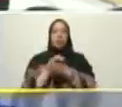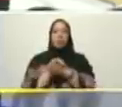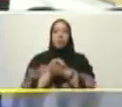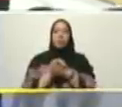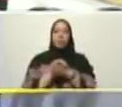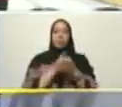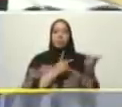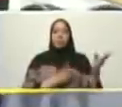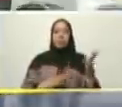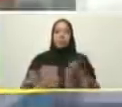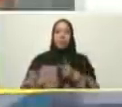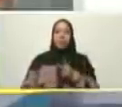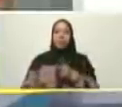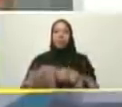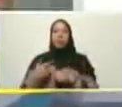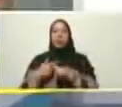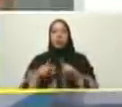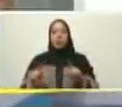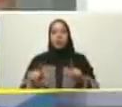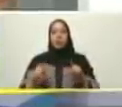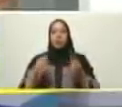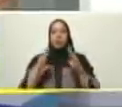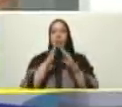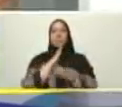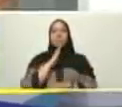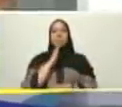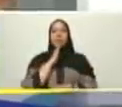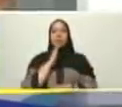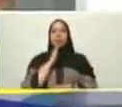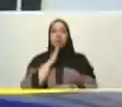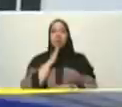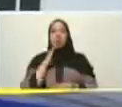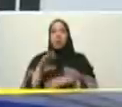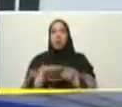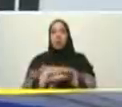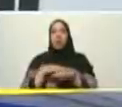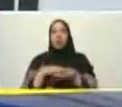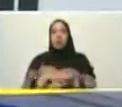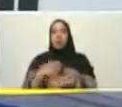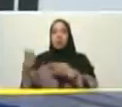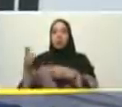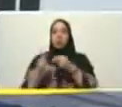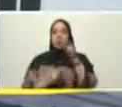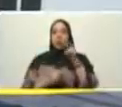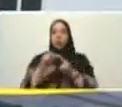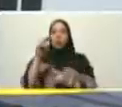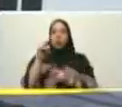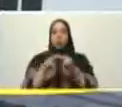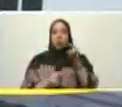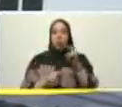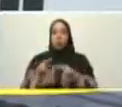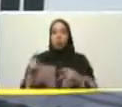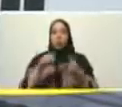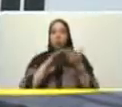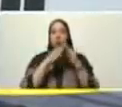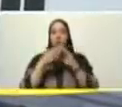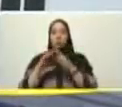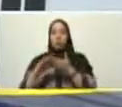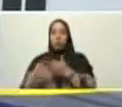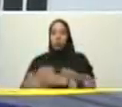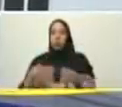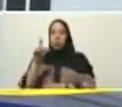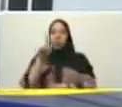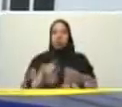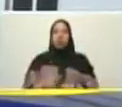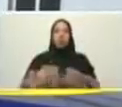que viene del Banavi porque este hermoso urbanismo presidente fue construido por la comunidad en